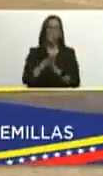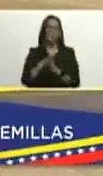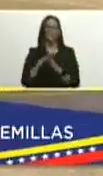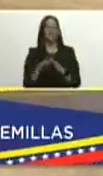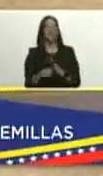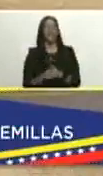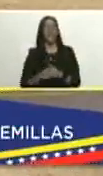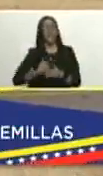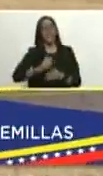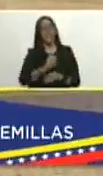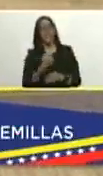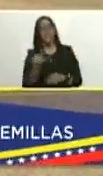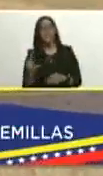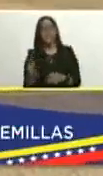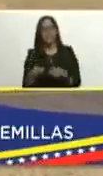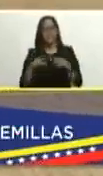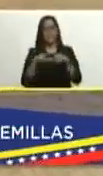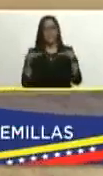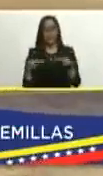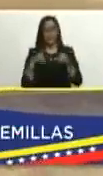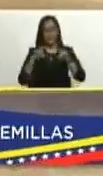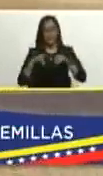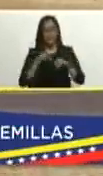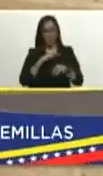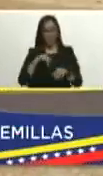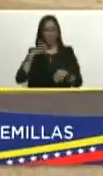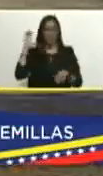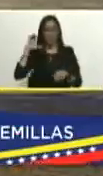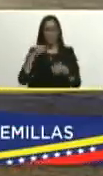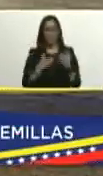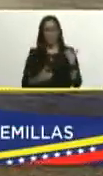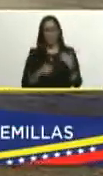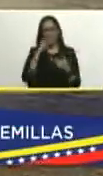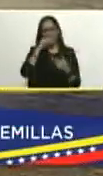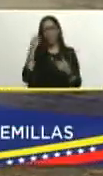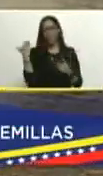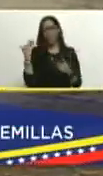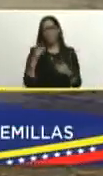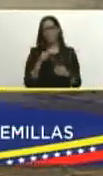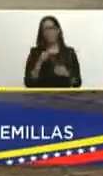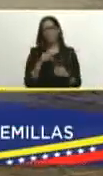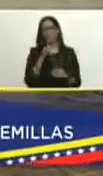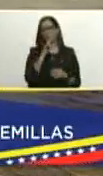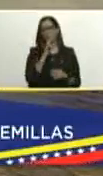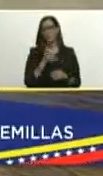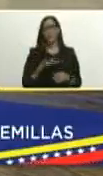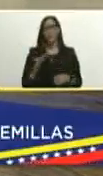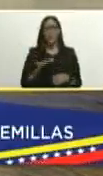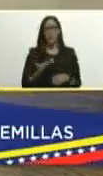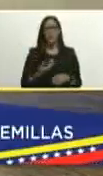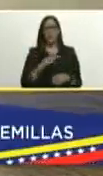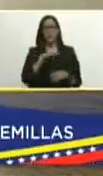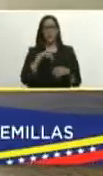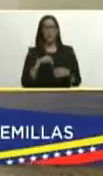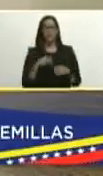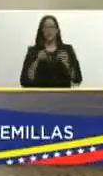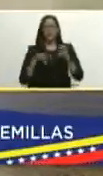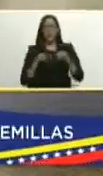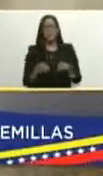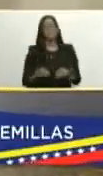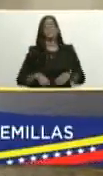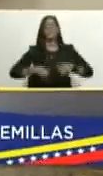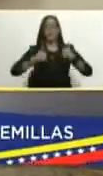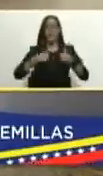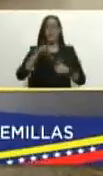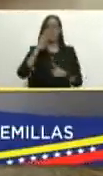cantidad de hectáreas sembradas en nuestro estado presidente el año pasado un dato importante el año pasado nosotros sembramos aproximadamente más de